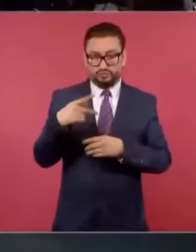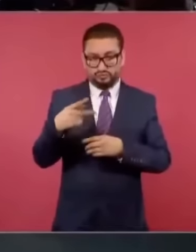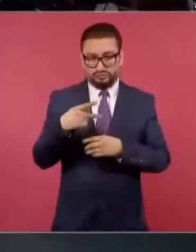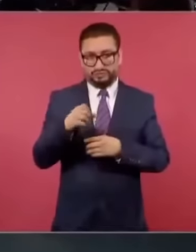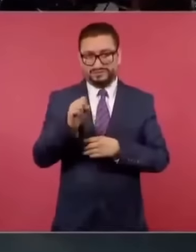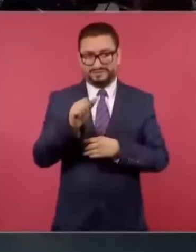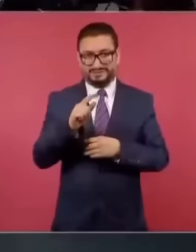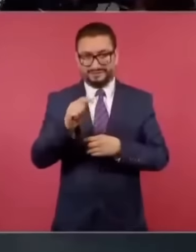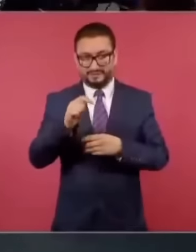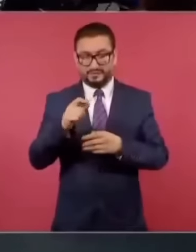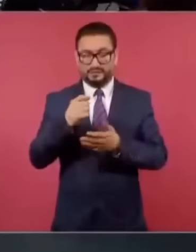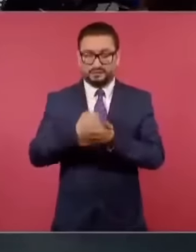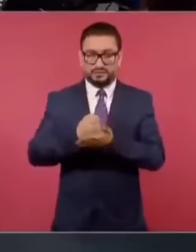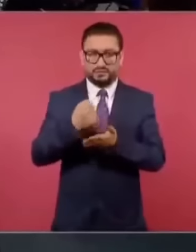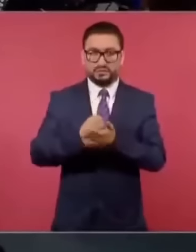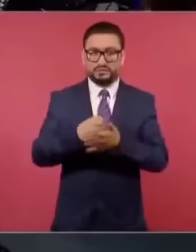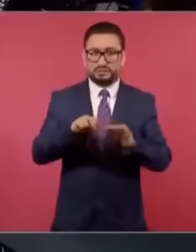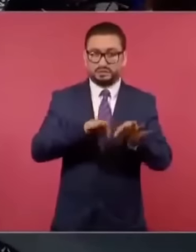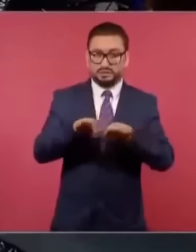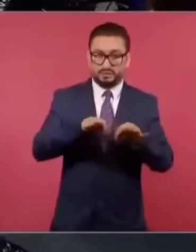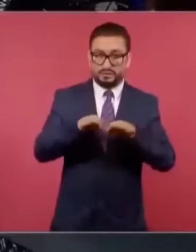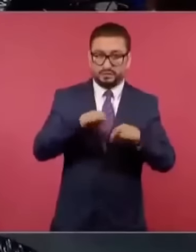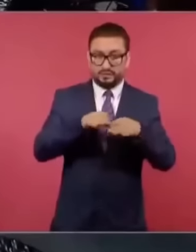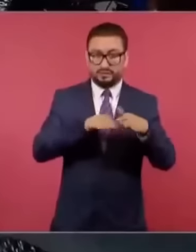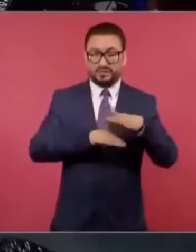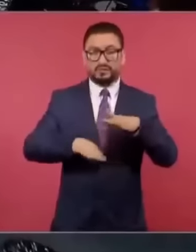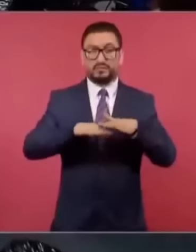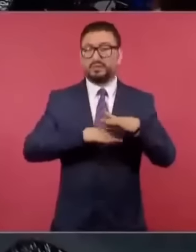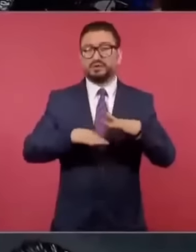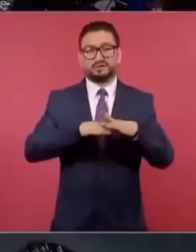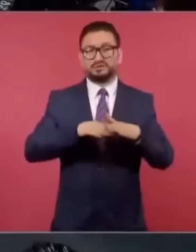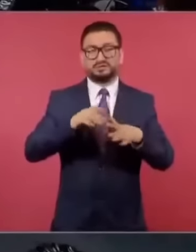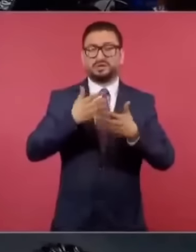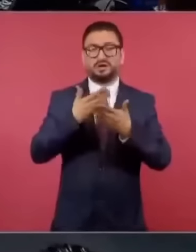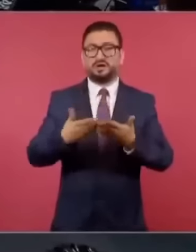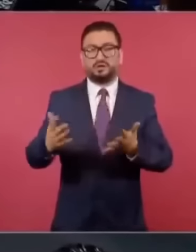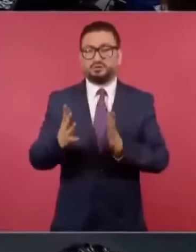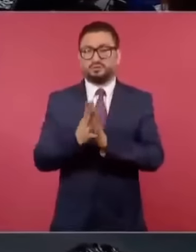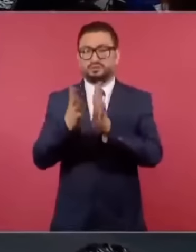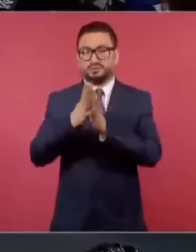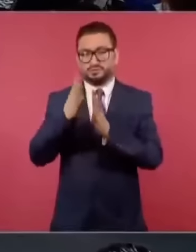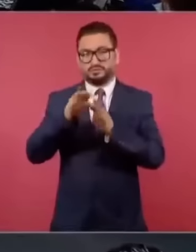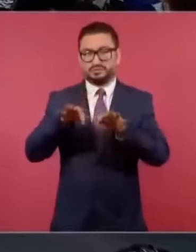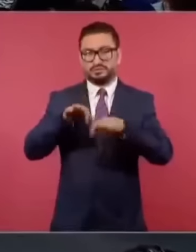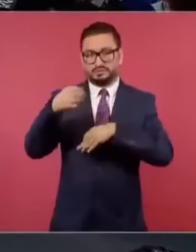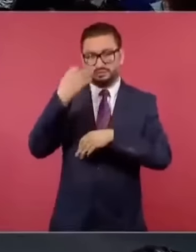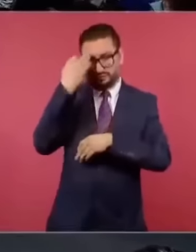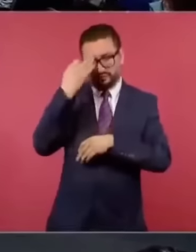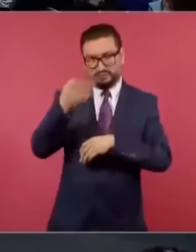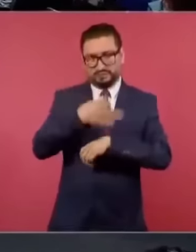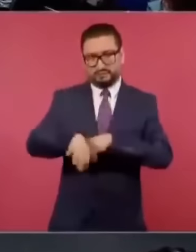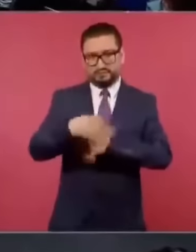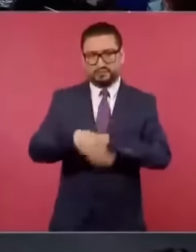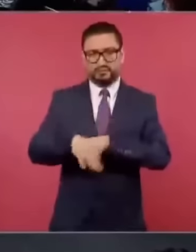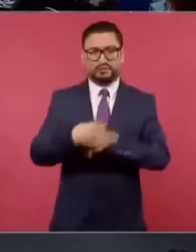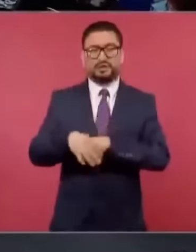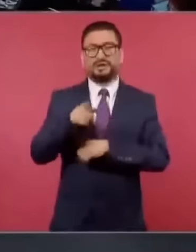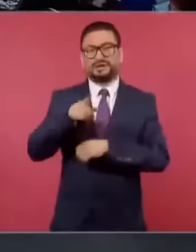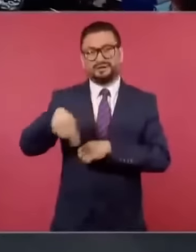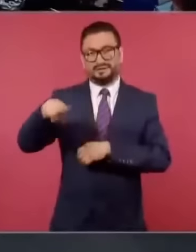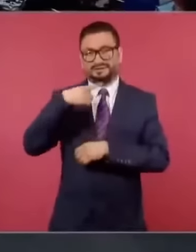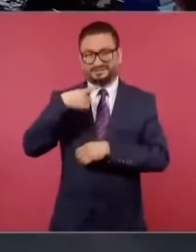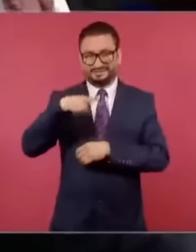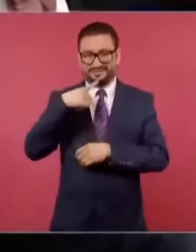impositivo de trabajadores de base a colaboradores eventuales. En este caso, de acuerdo con las denuncias que